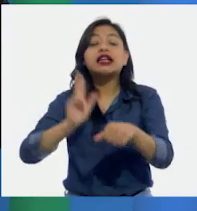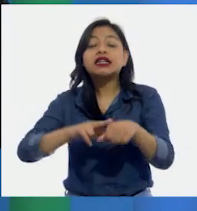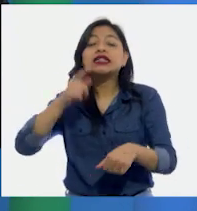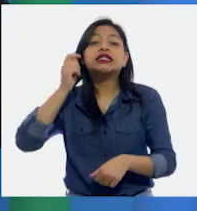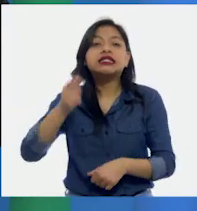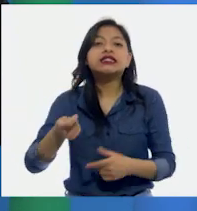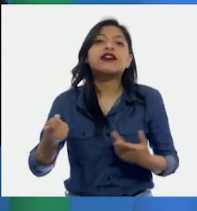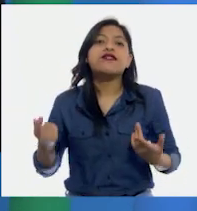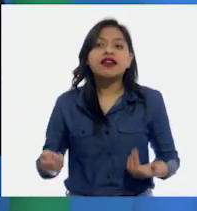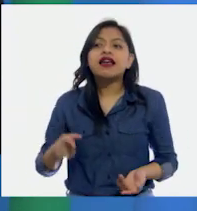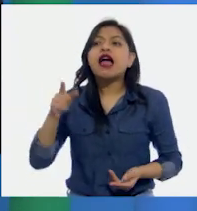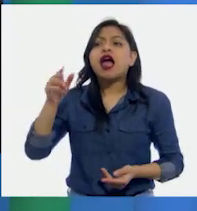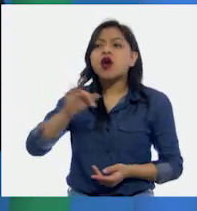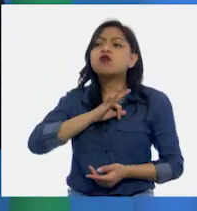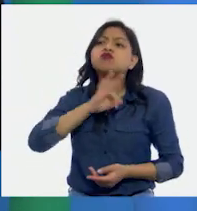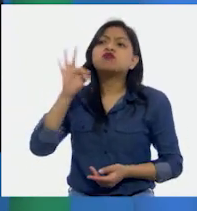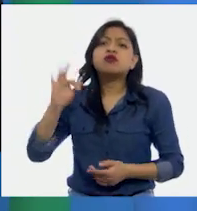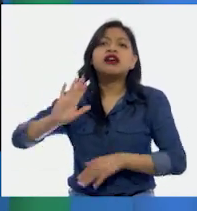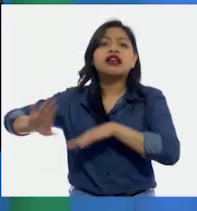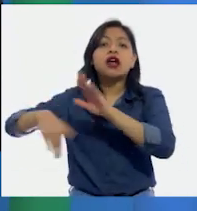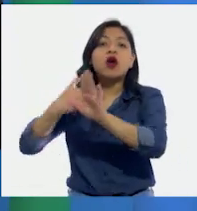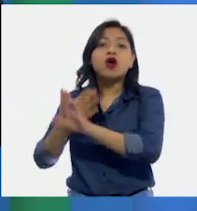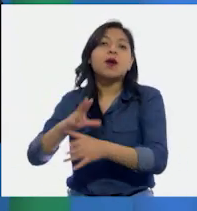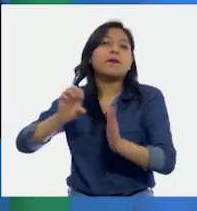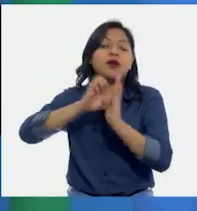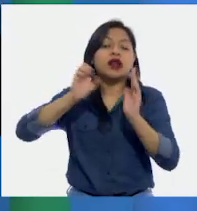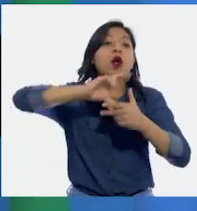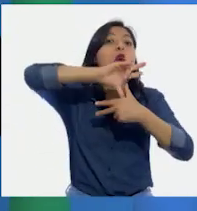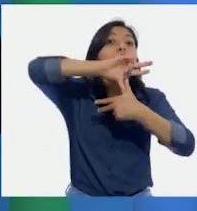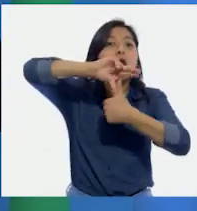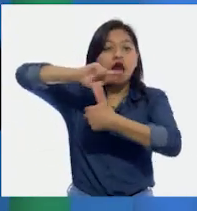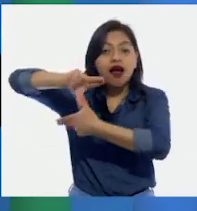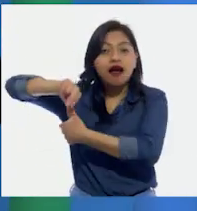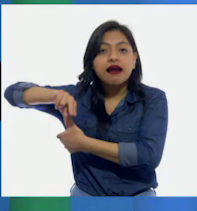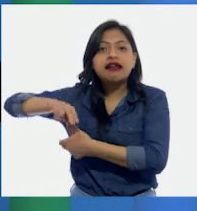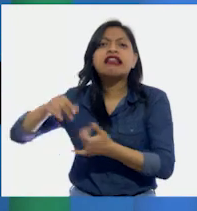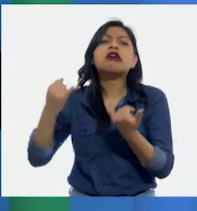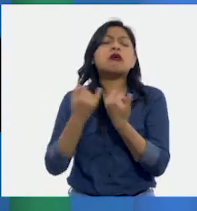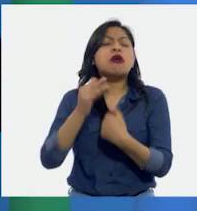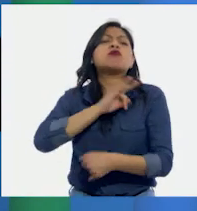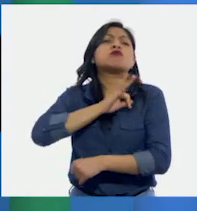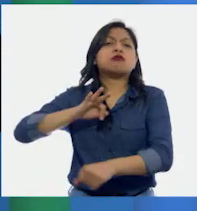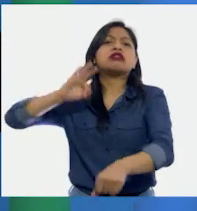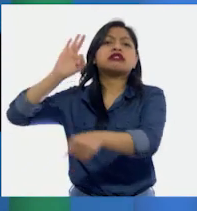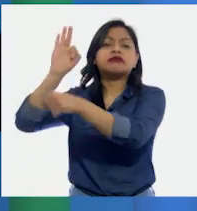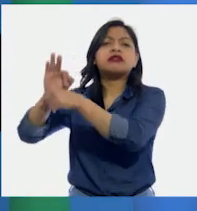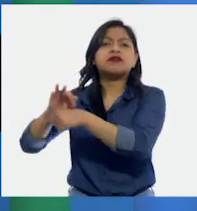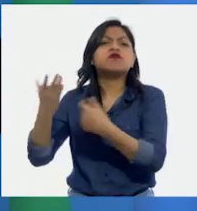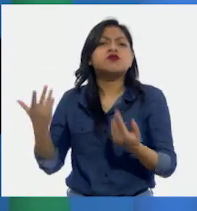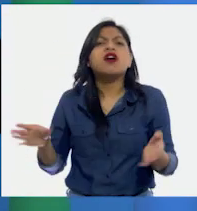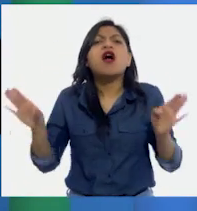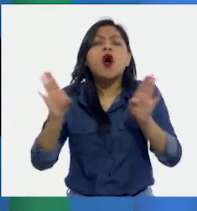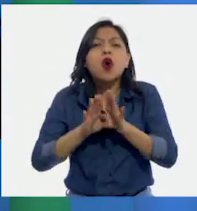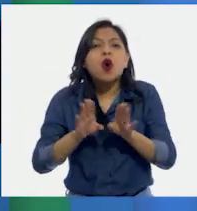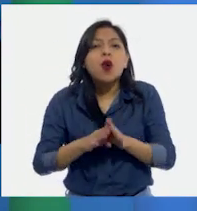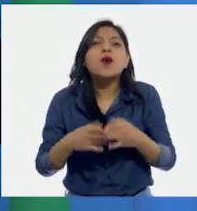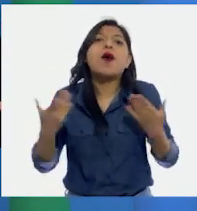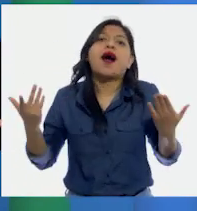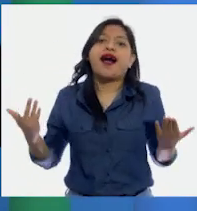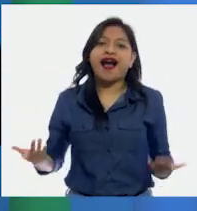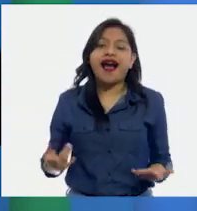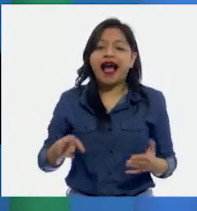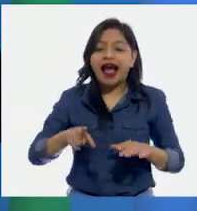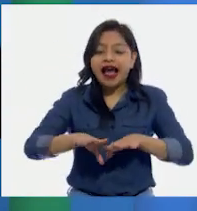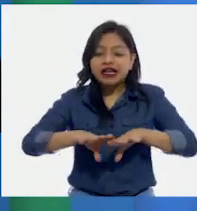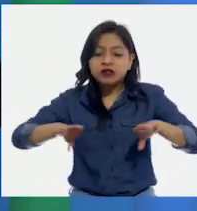aunque puedan causar daños, como los huracanes, también pueden ser benéficos porque renuevan positivamente